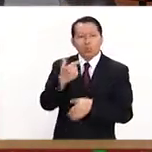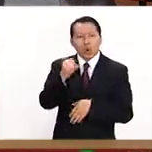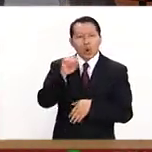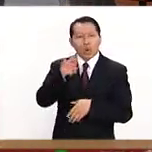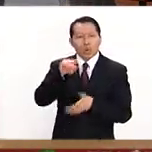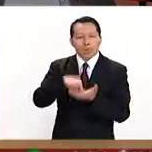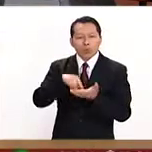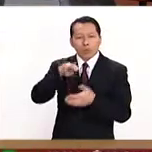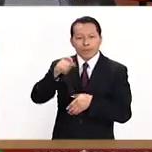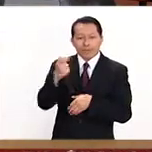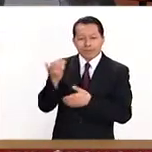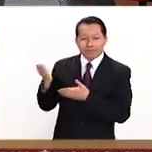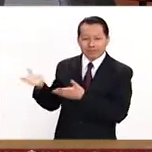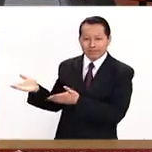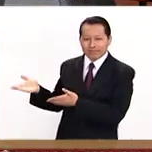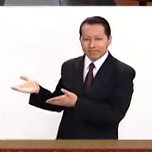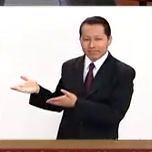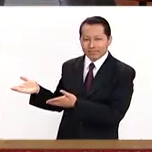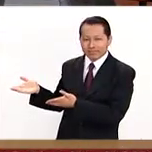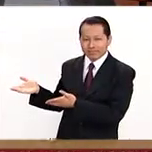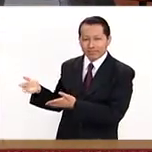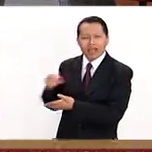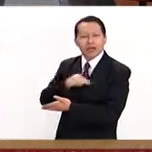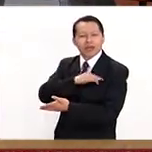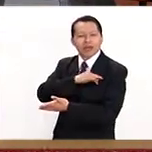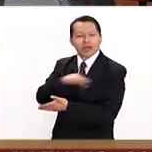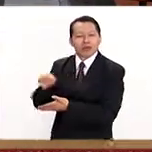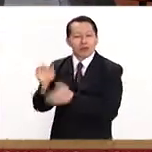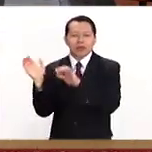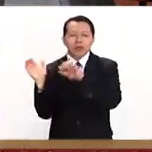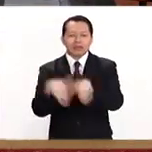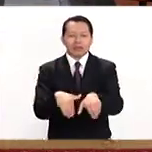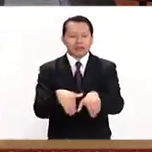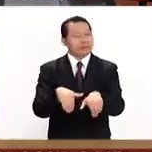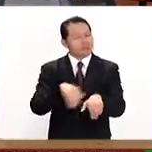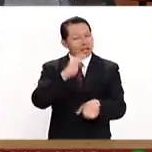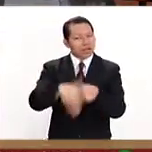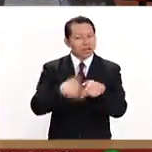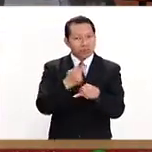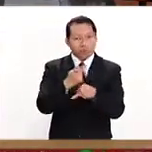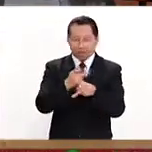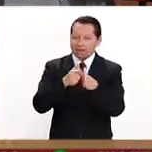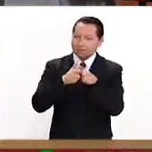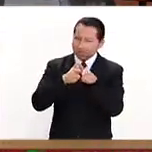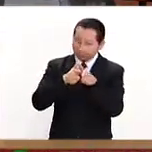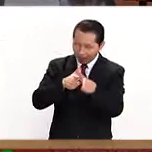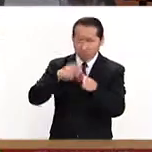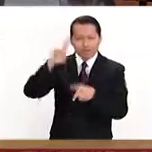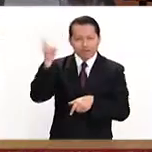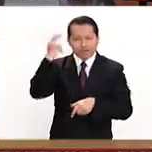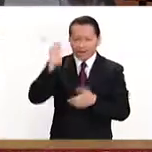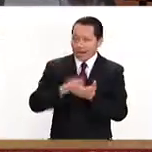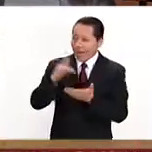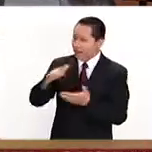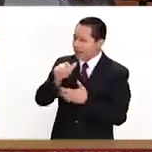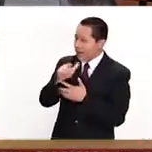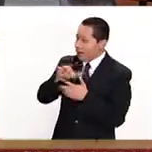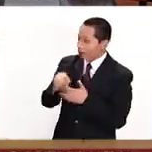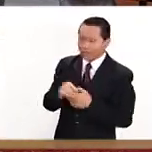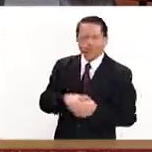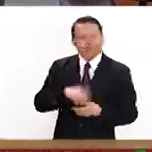pantalla para que puedan acceder y pues inscribirse, terminar la PREPA y por supuesto seguir con la universidad. Muchísimas gracias, Mauricio, por estar con nosotros.